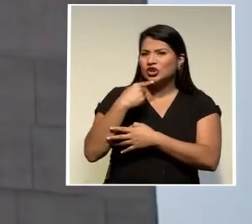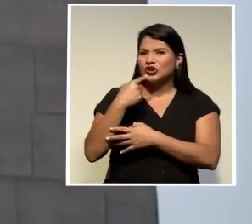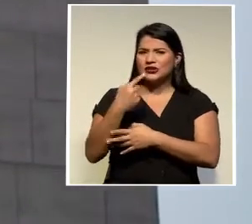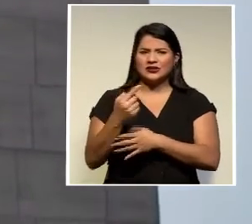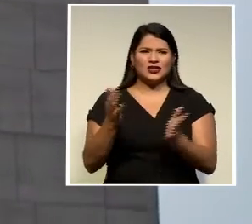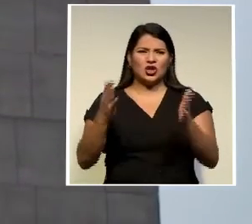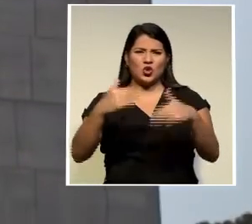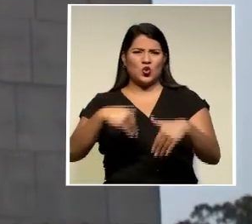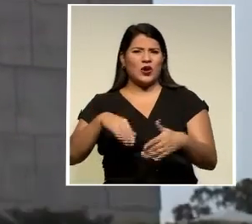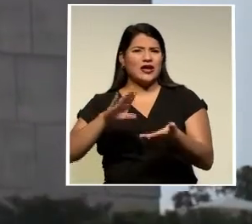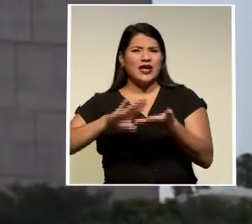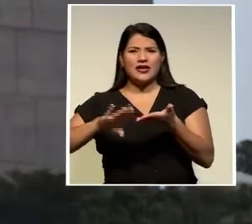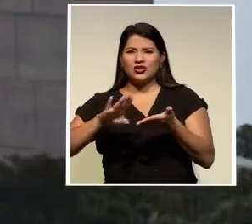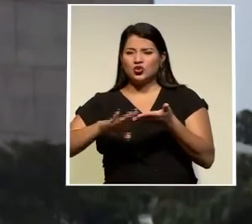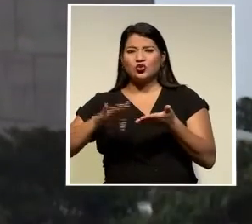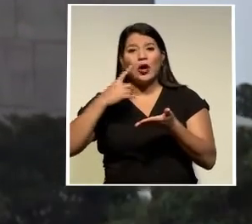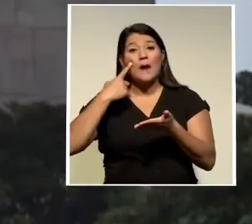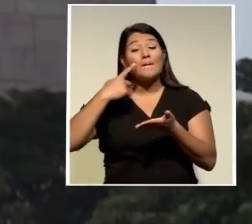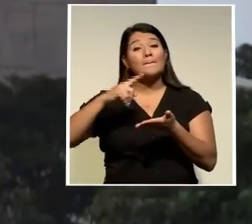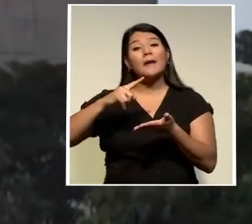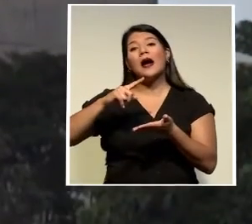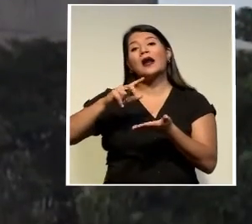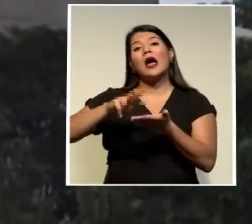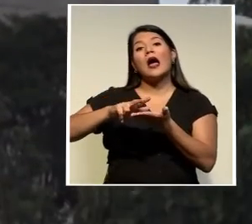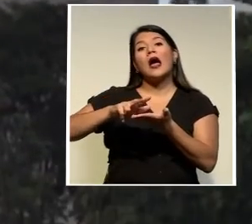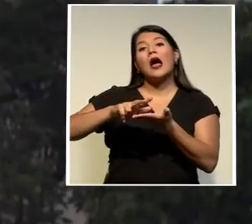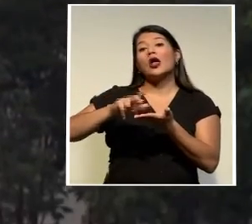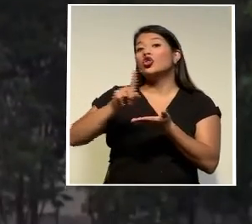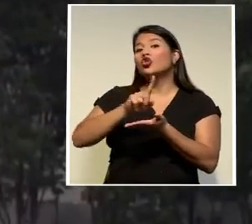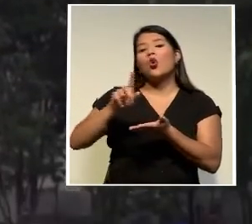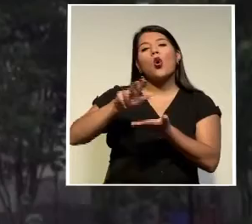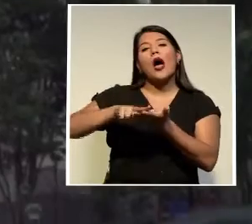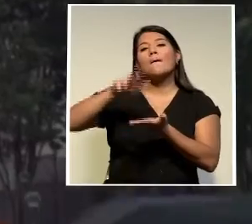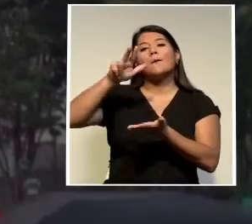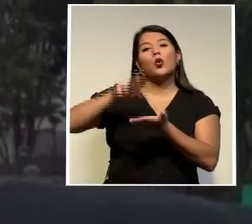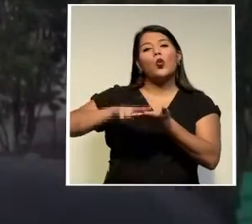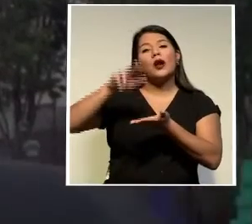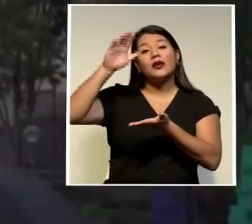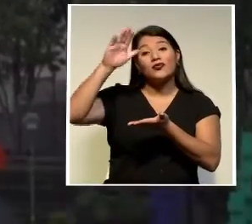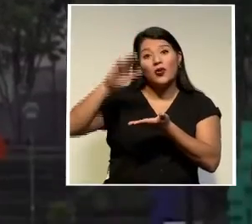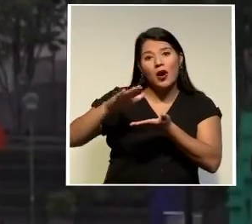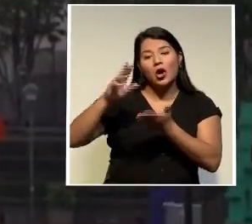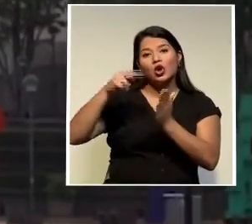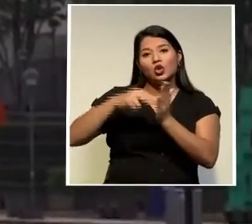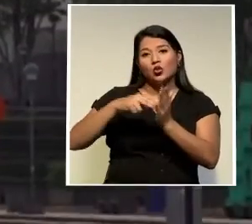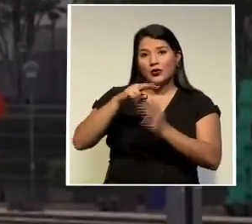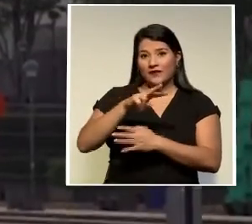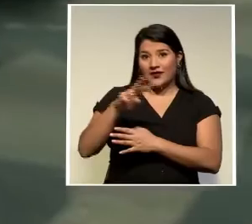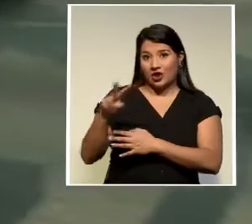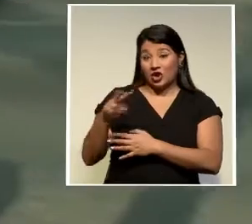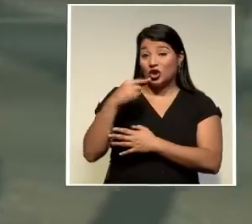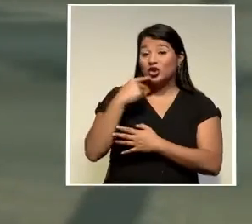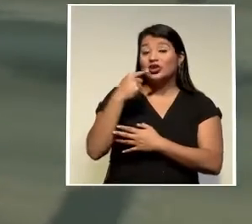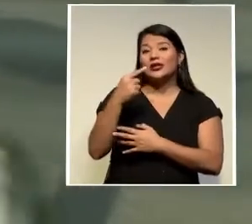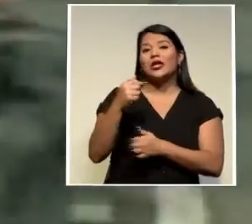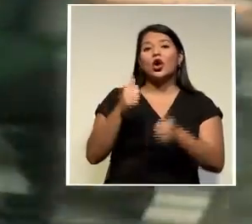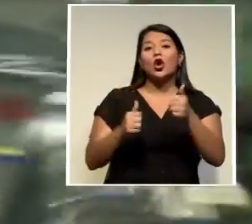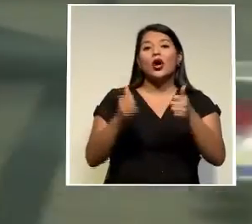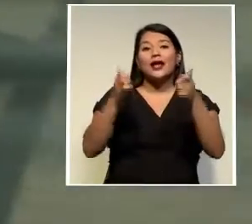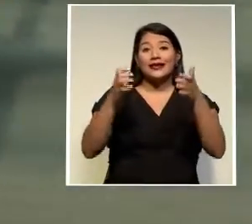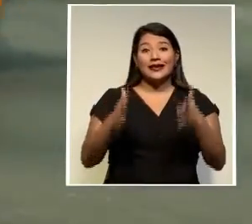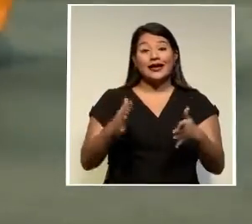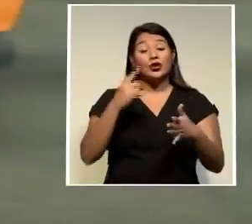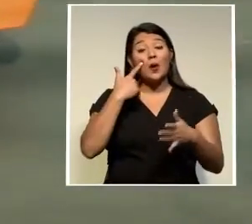excusa para aprobar este rebajo del marchamo en el 2022 misma posición expresó el candidato del partido